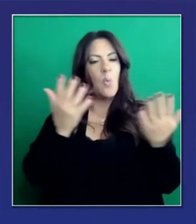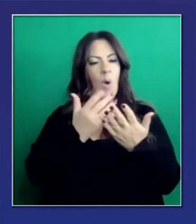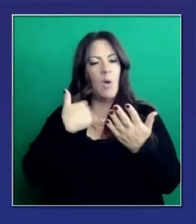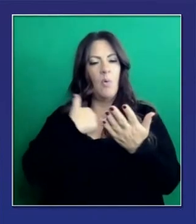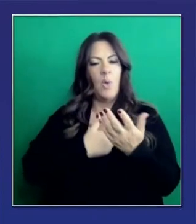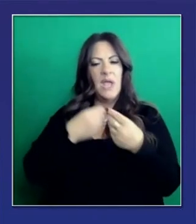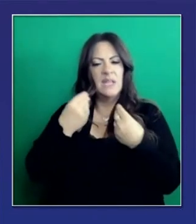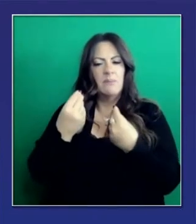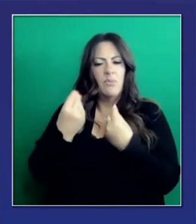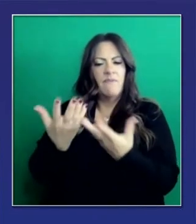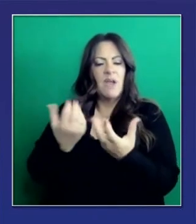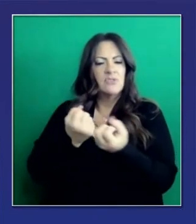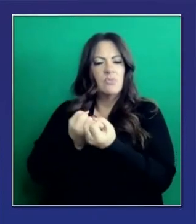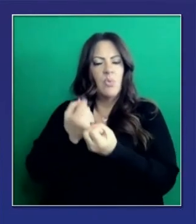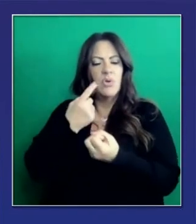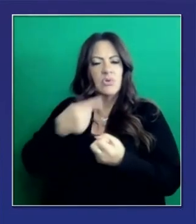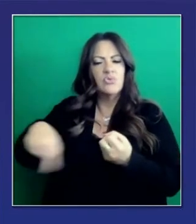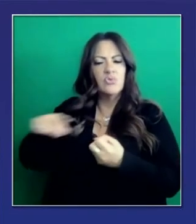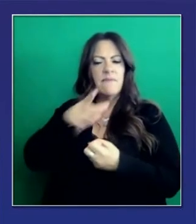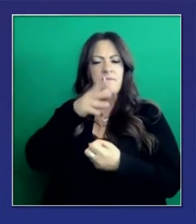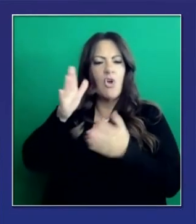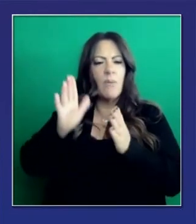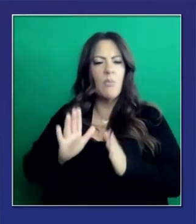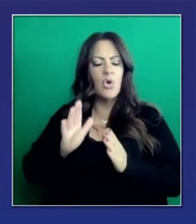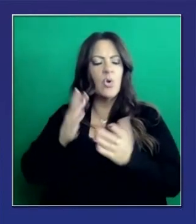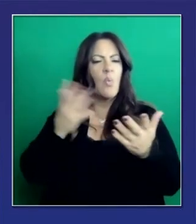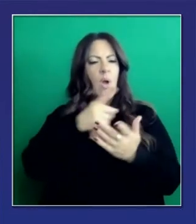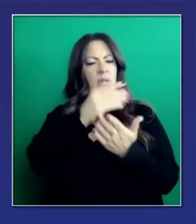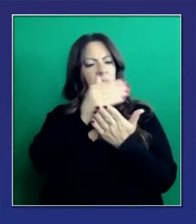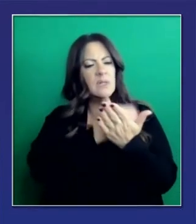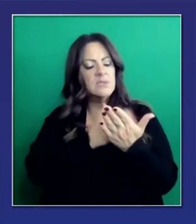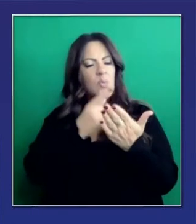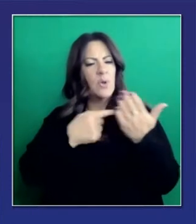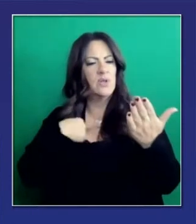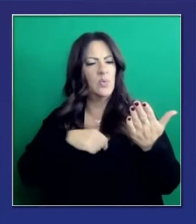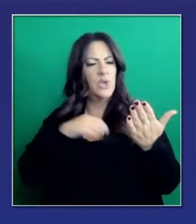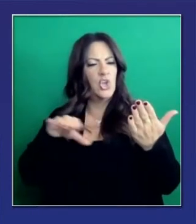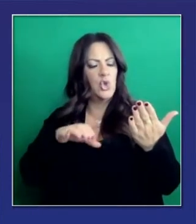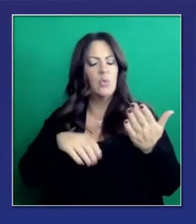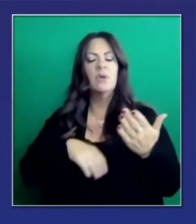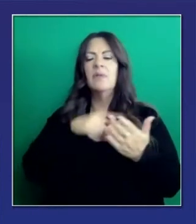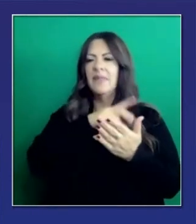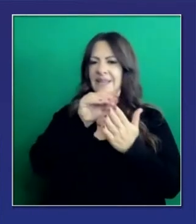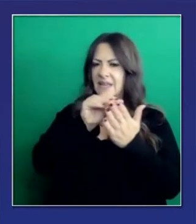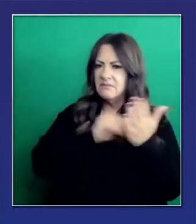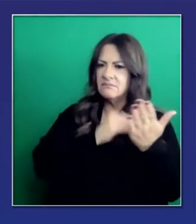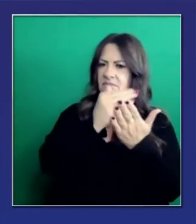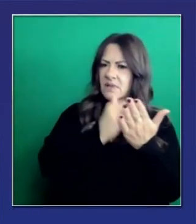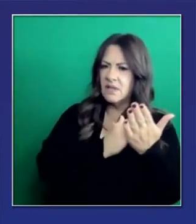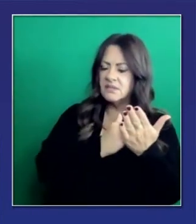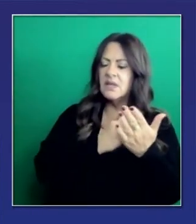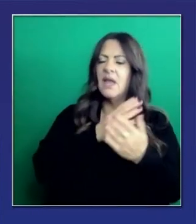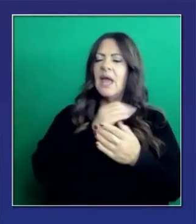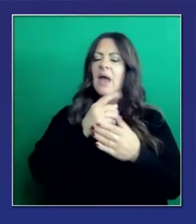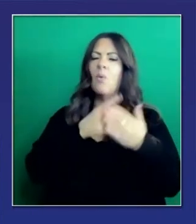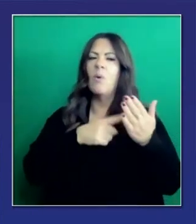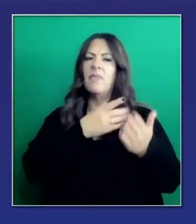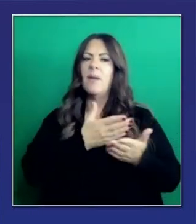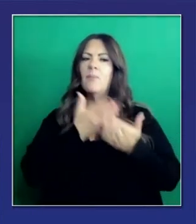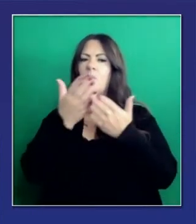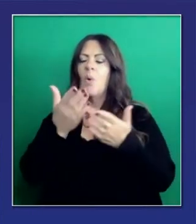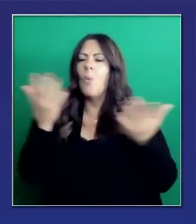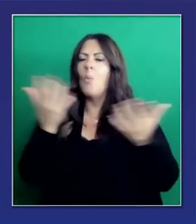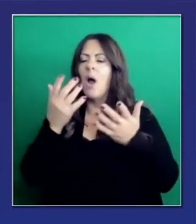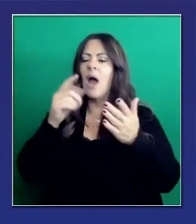trabajadores agrícolas desde el comienzo de la pandemia y lo que estamos proponiendo hacer, que directamente e indirectamente dará impacto